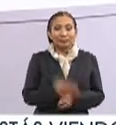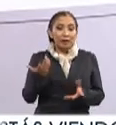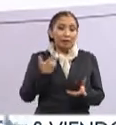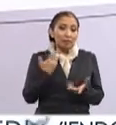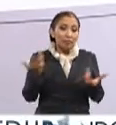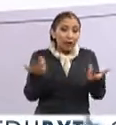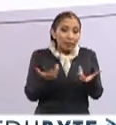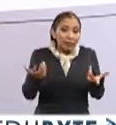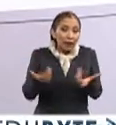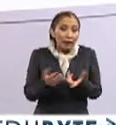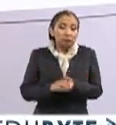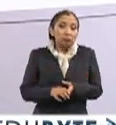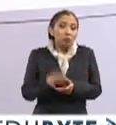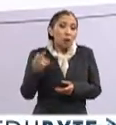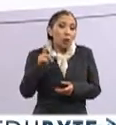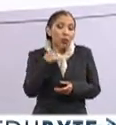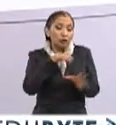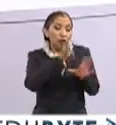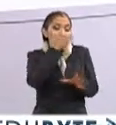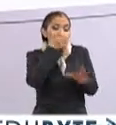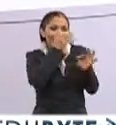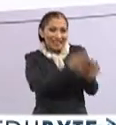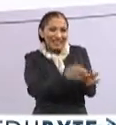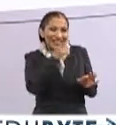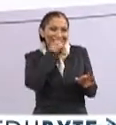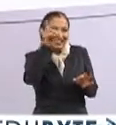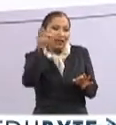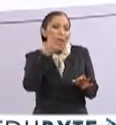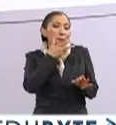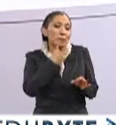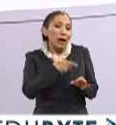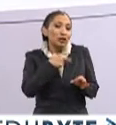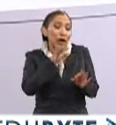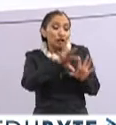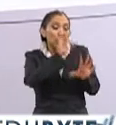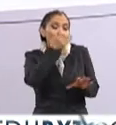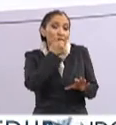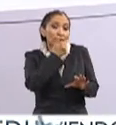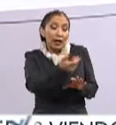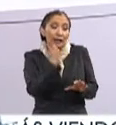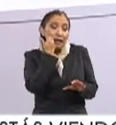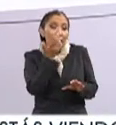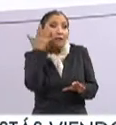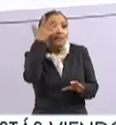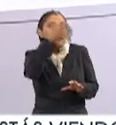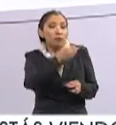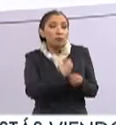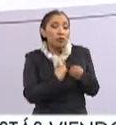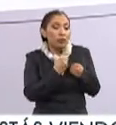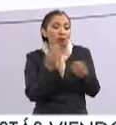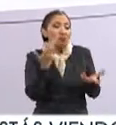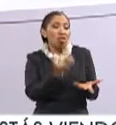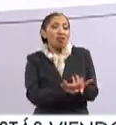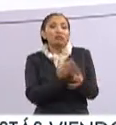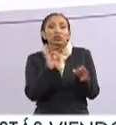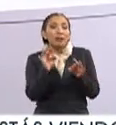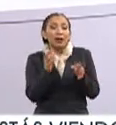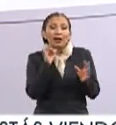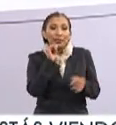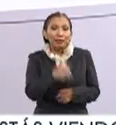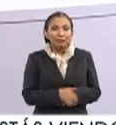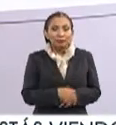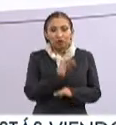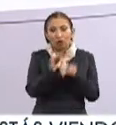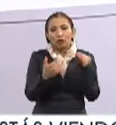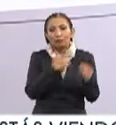y que lo va a hacer. Pues cuando escoge uno bien, como decía aquel, el que escoge bien lo que quieras en tu vida, no trabaja ni un solo día. Claro.